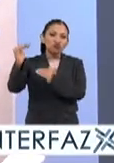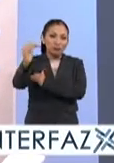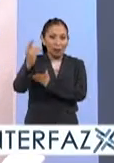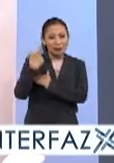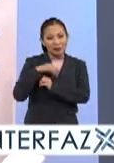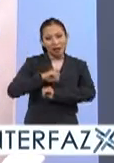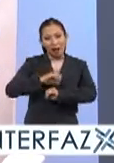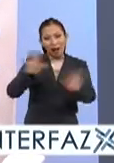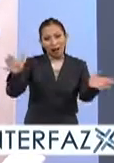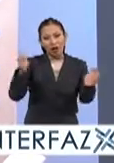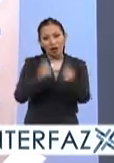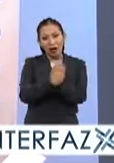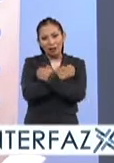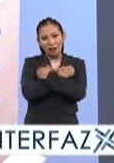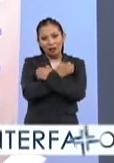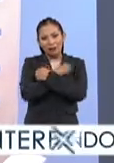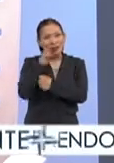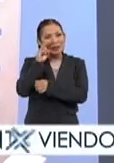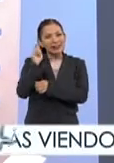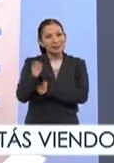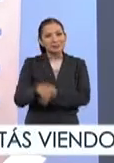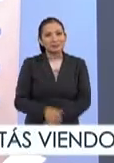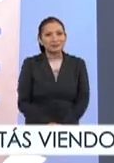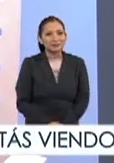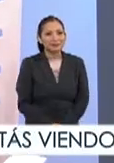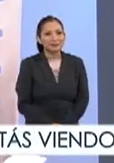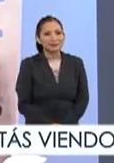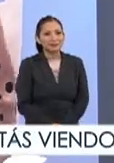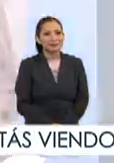por supuesto, a través de la educación. Vamos a ver de qué se trata.